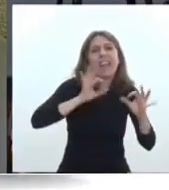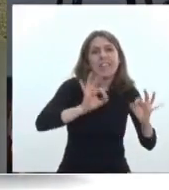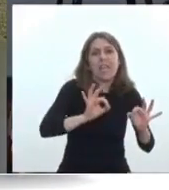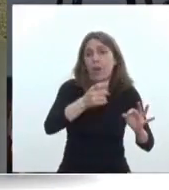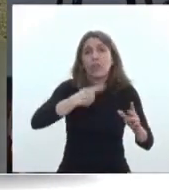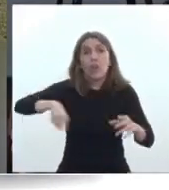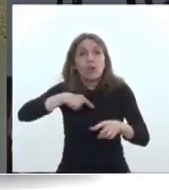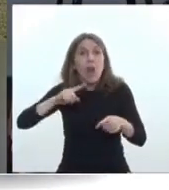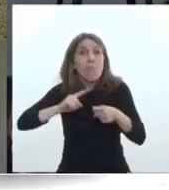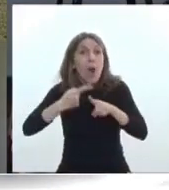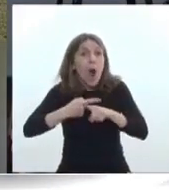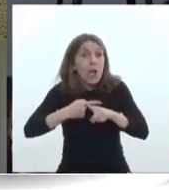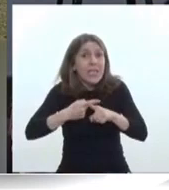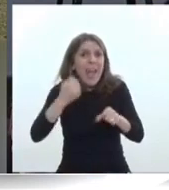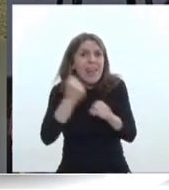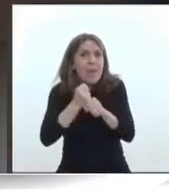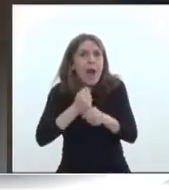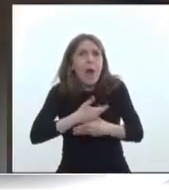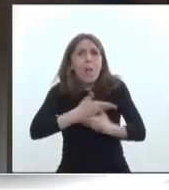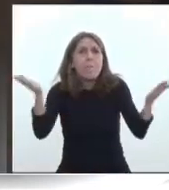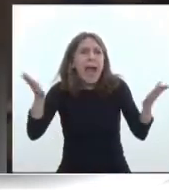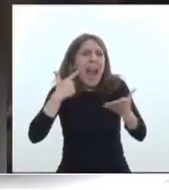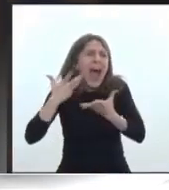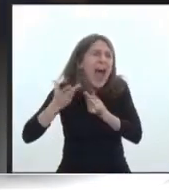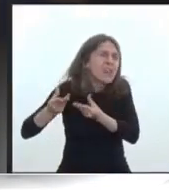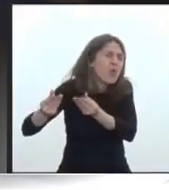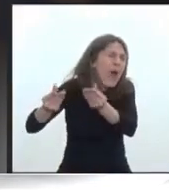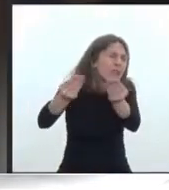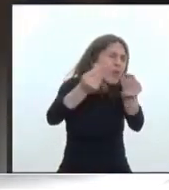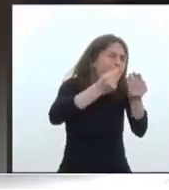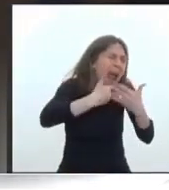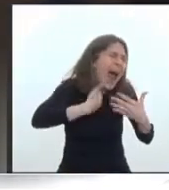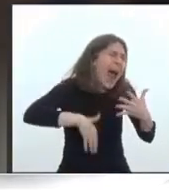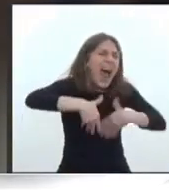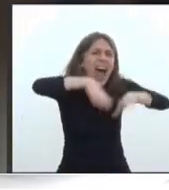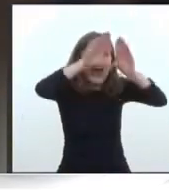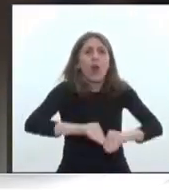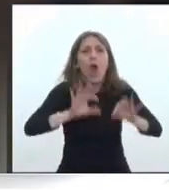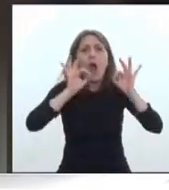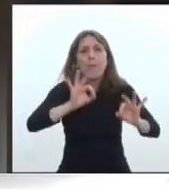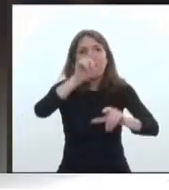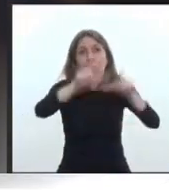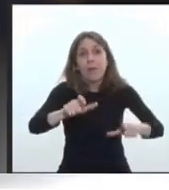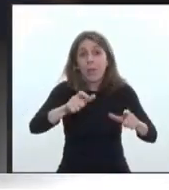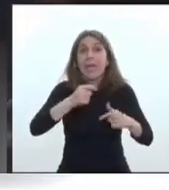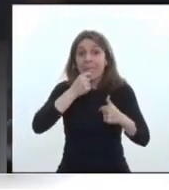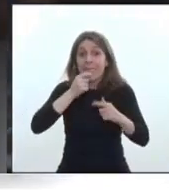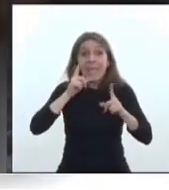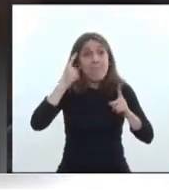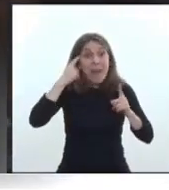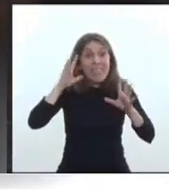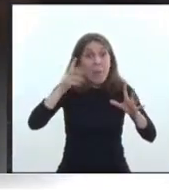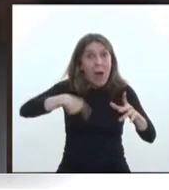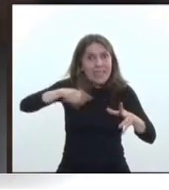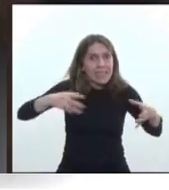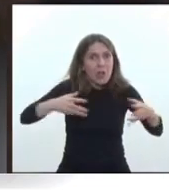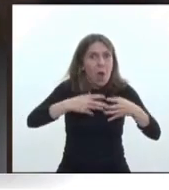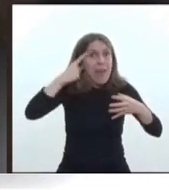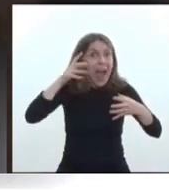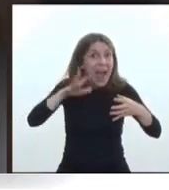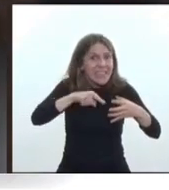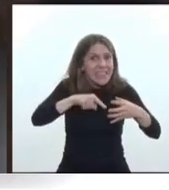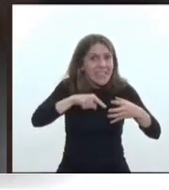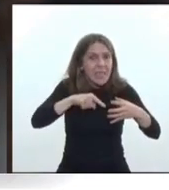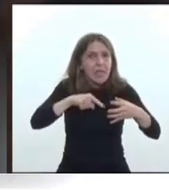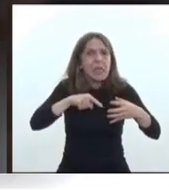políticas para abrazar y amparar a todos los argentinos y a todas las argentinas. Y los que creemos eso, en esta hora,